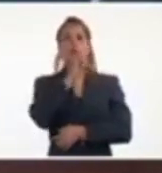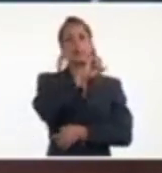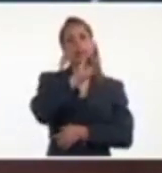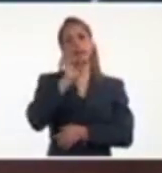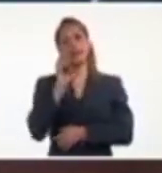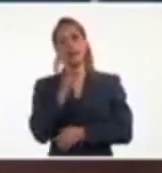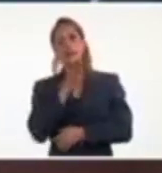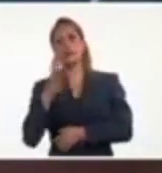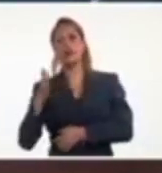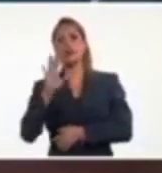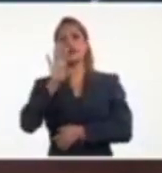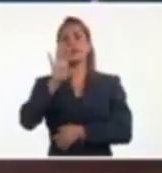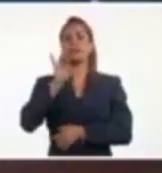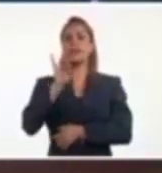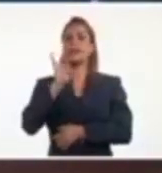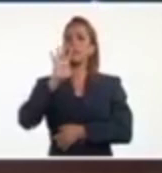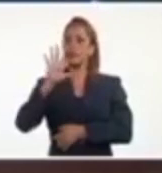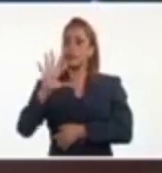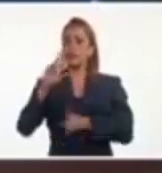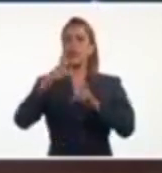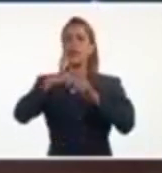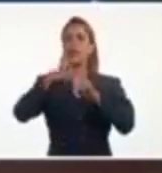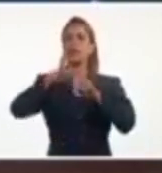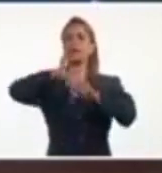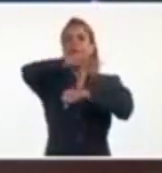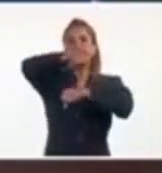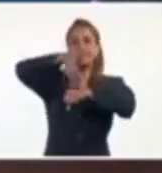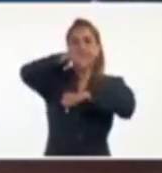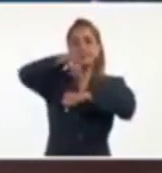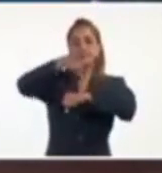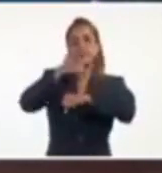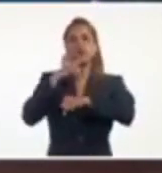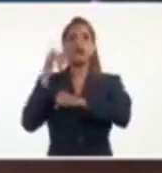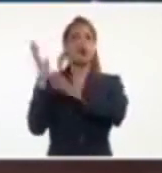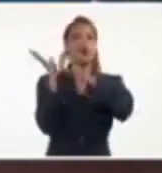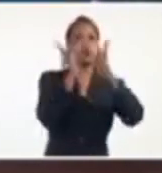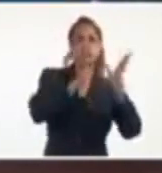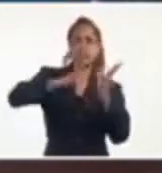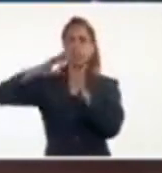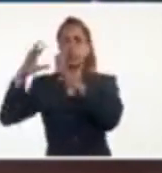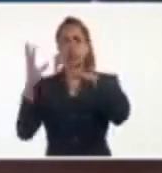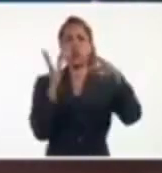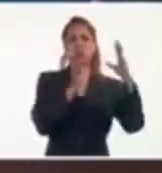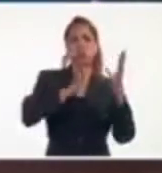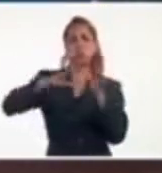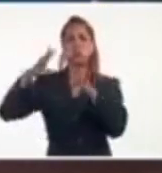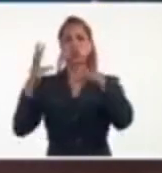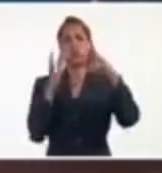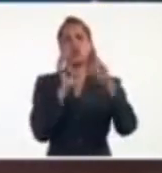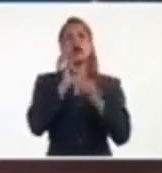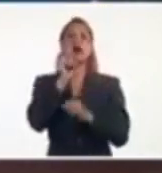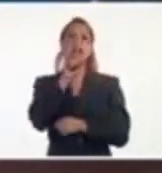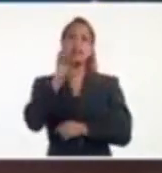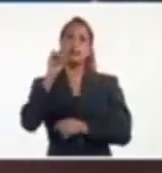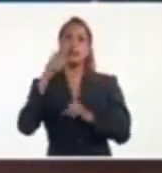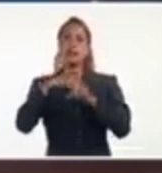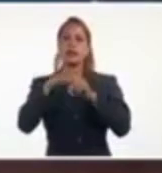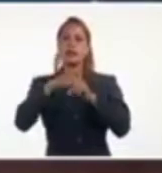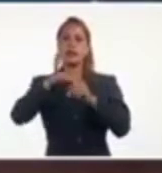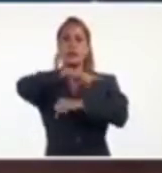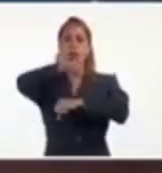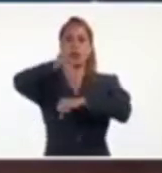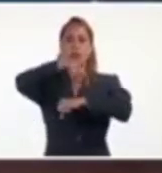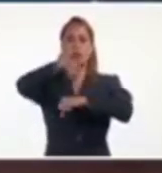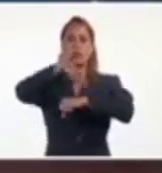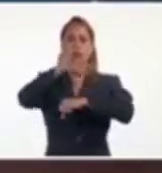75 kilómetros por hora sostenidos, rachas superiores que alcanzarán hasta 100 kilómetros por hora. Son